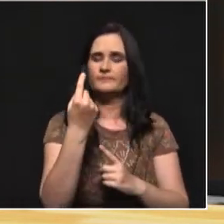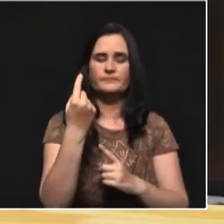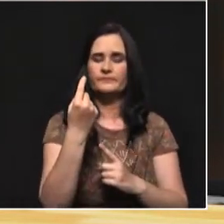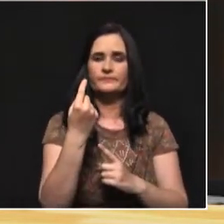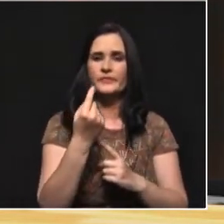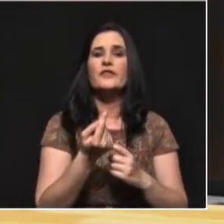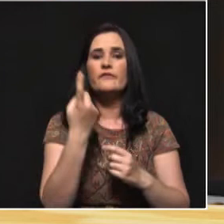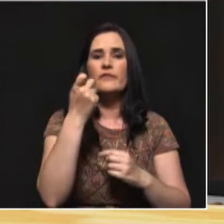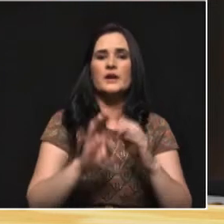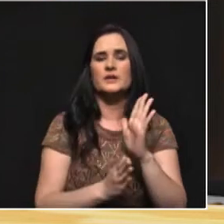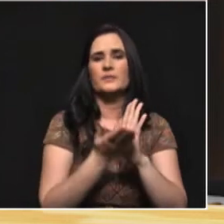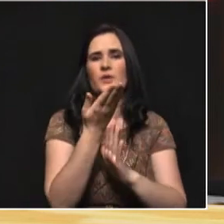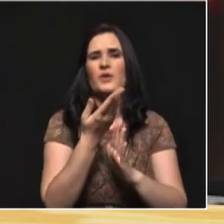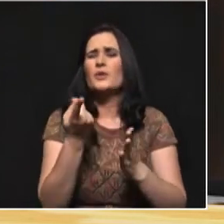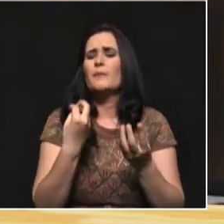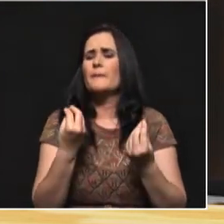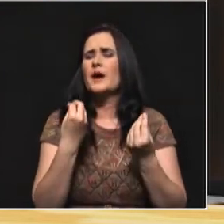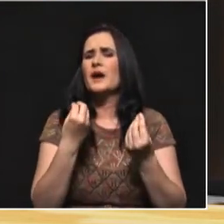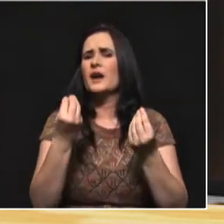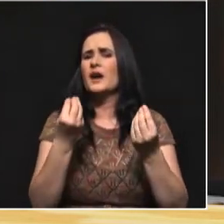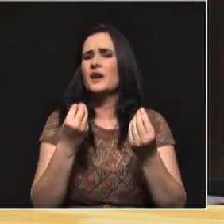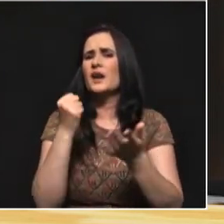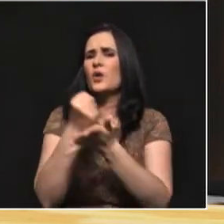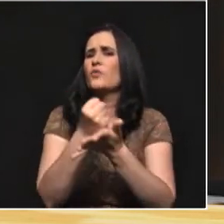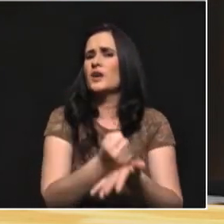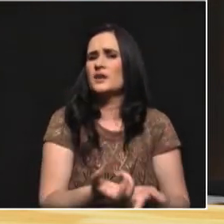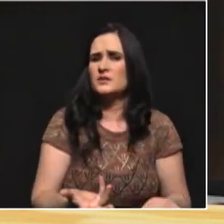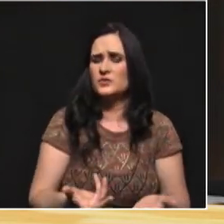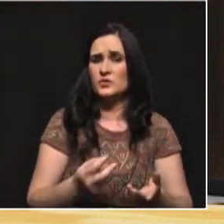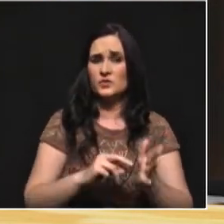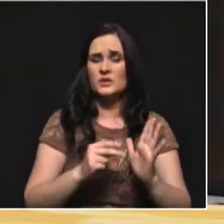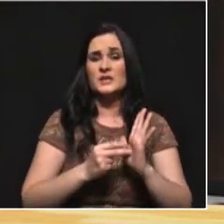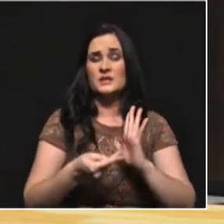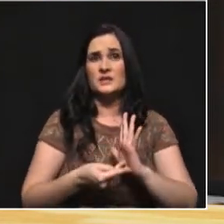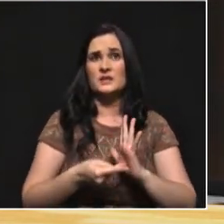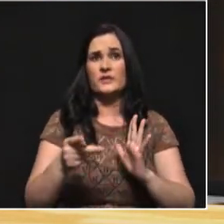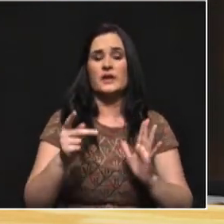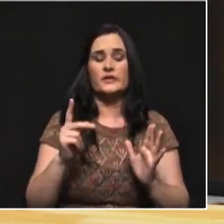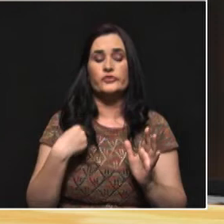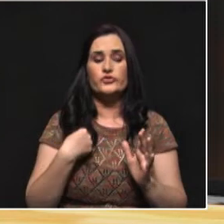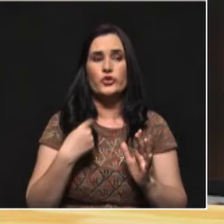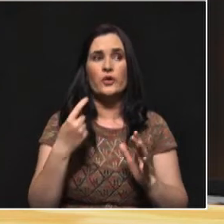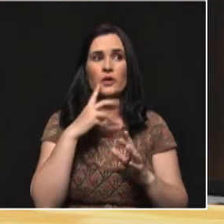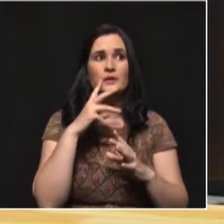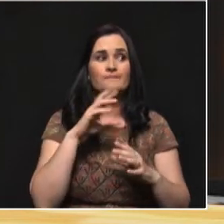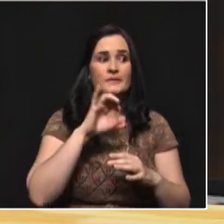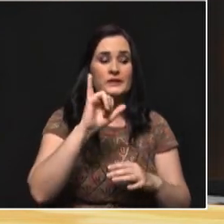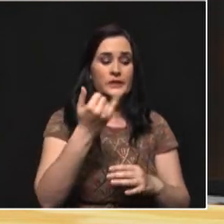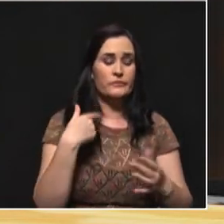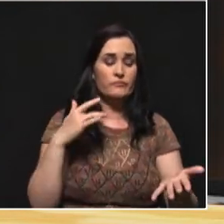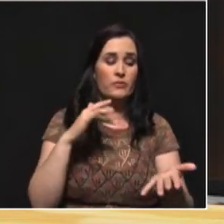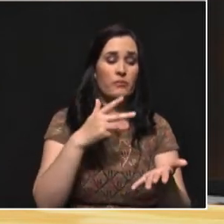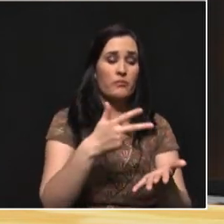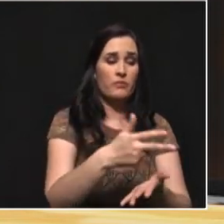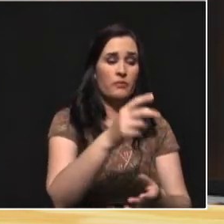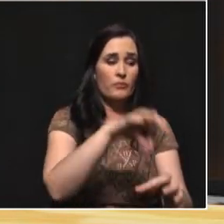cultura política obligar al ciudadano? El ciudadano entonces se va a convertir simplemente en el ciudadano voto. ¿Eso